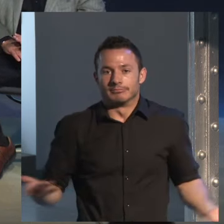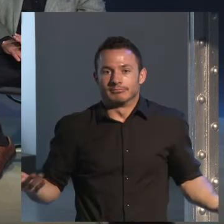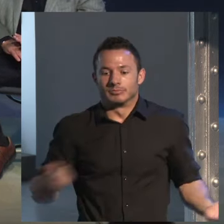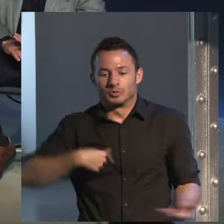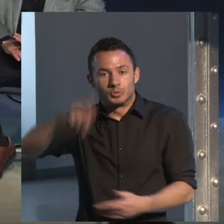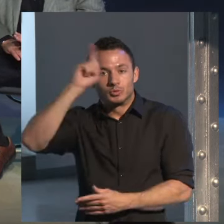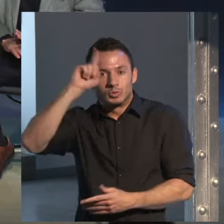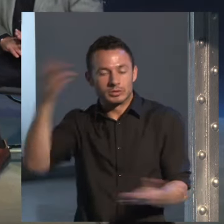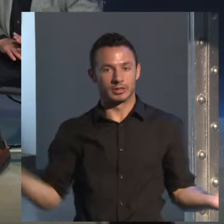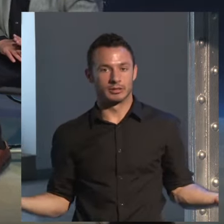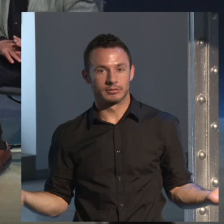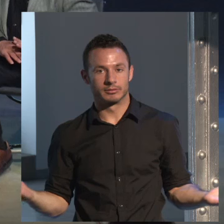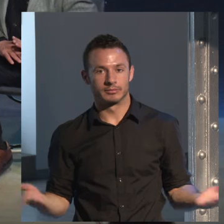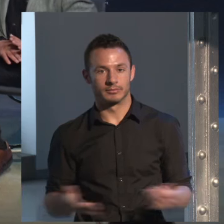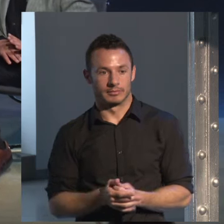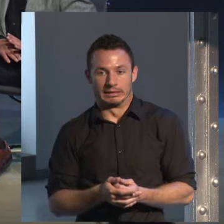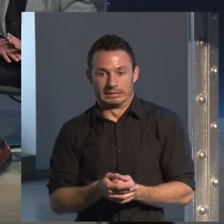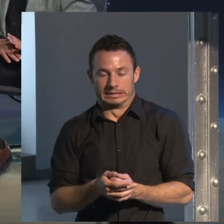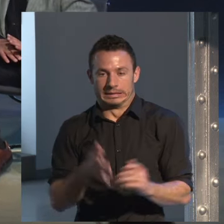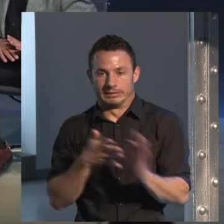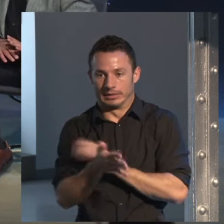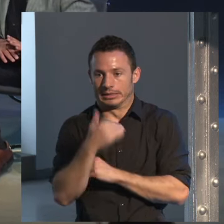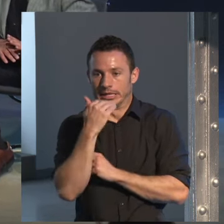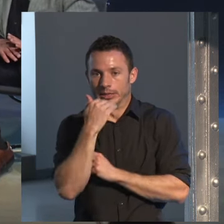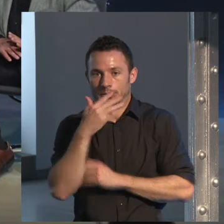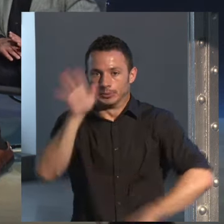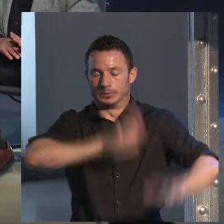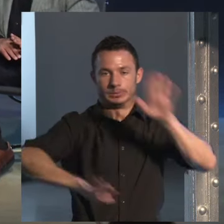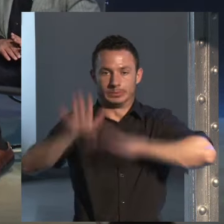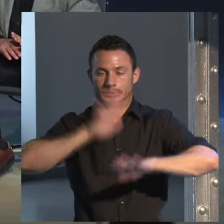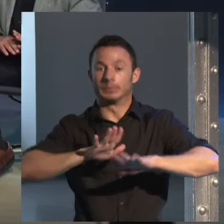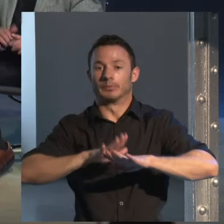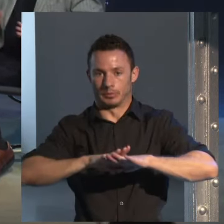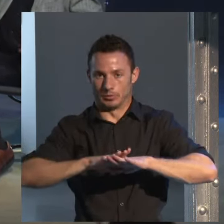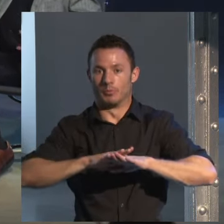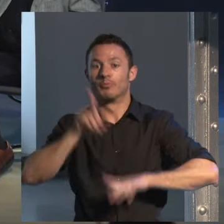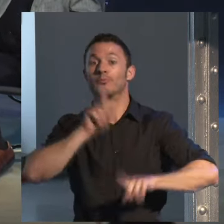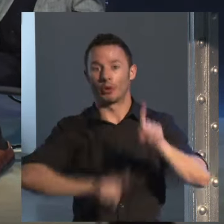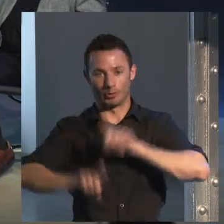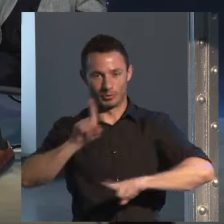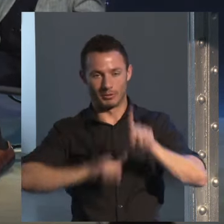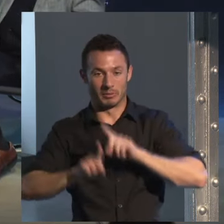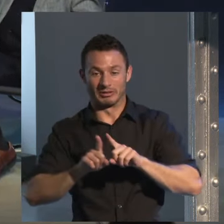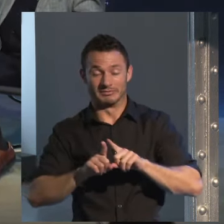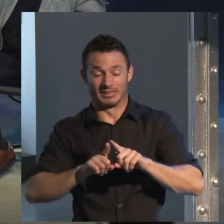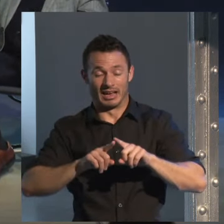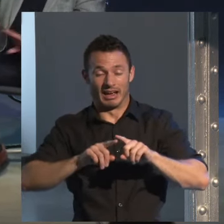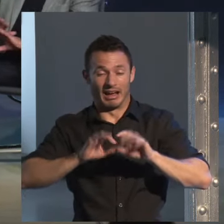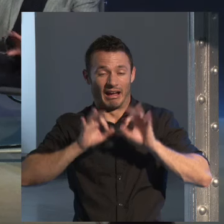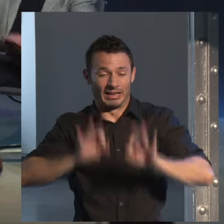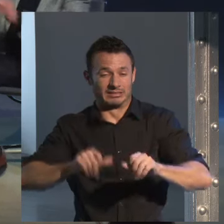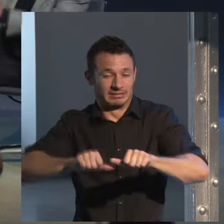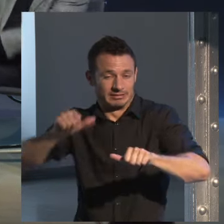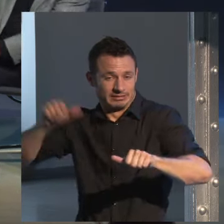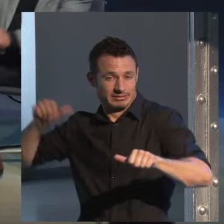Entonces es un ejercicio complicadísimo para mí. ¿Tienes un problema? Tengo un problema. Pero ese problema lo he tenido siempre, en todas las novelas.